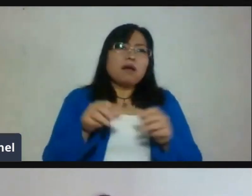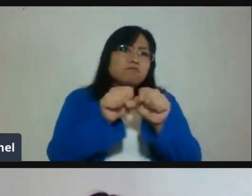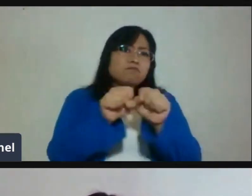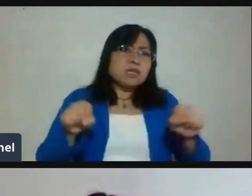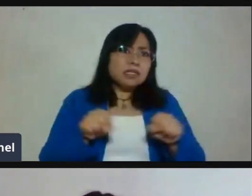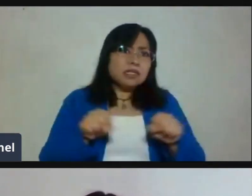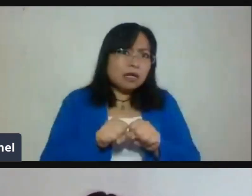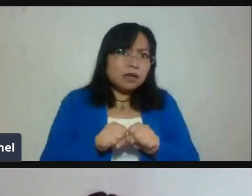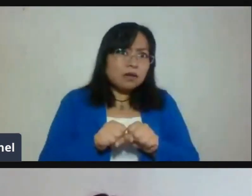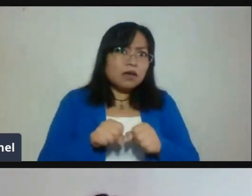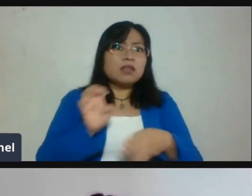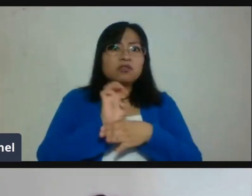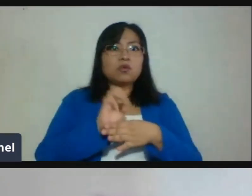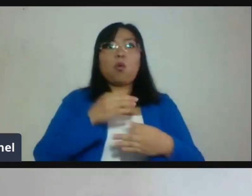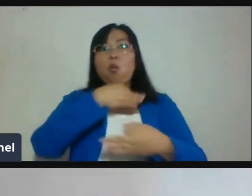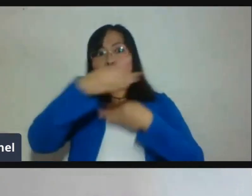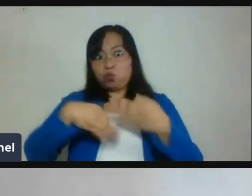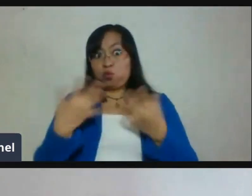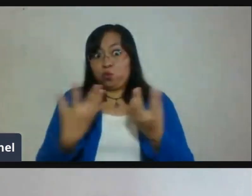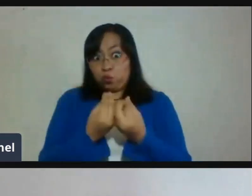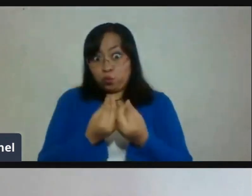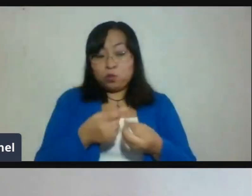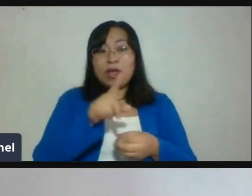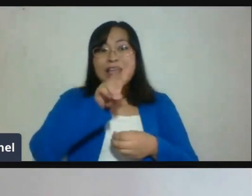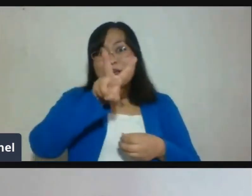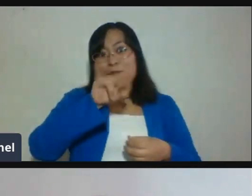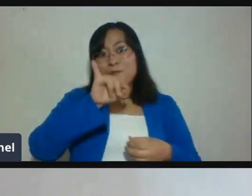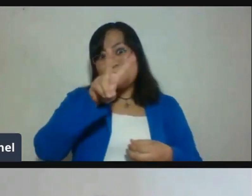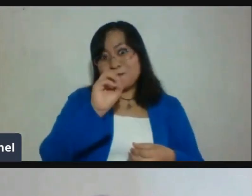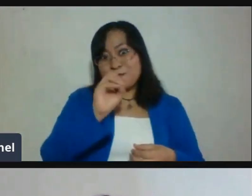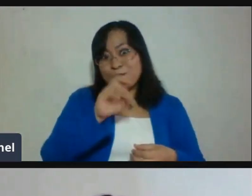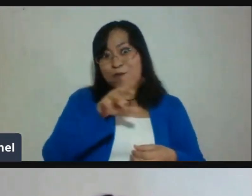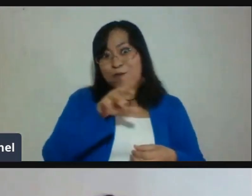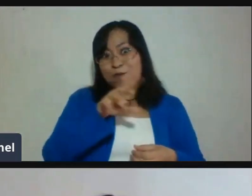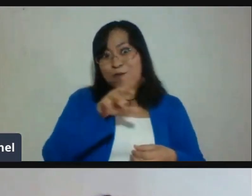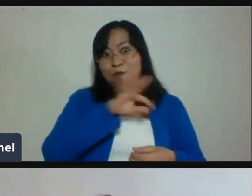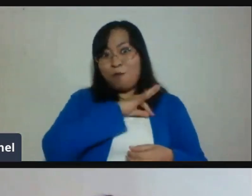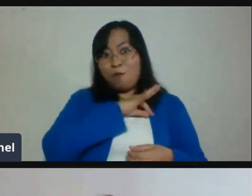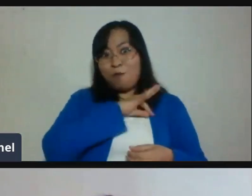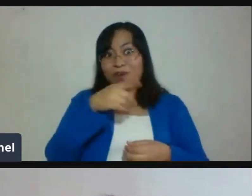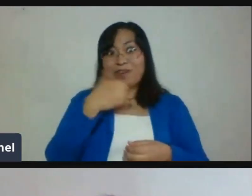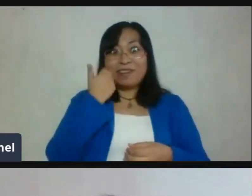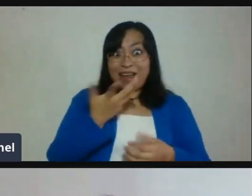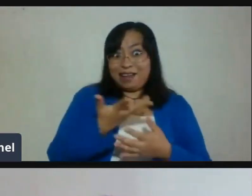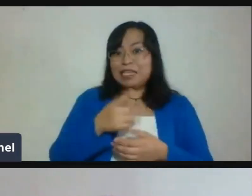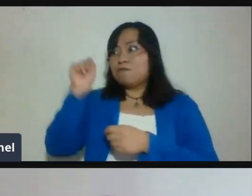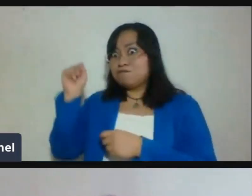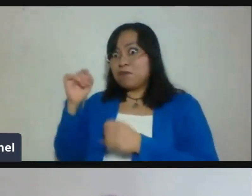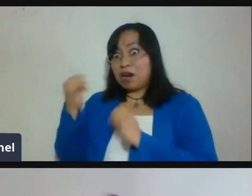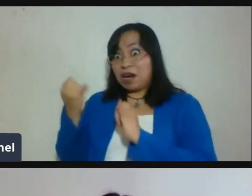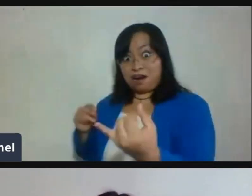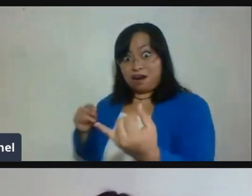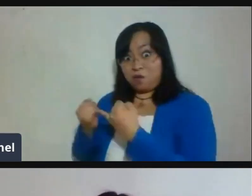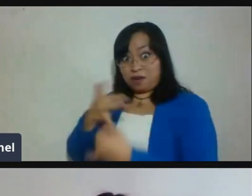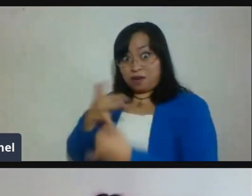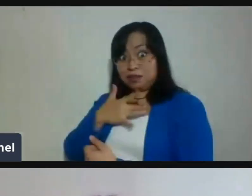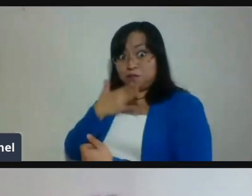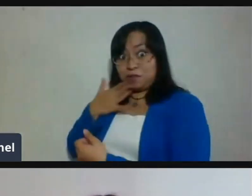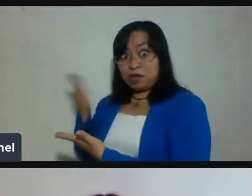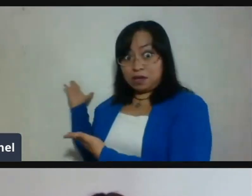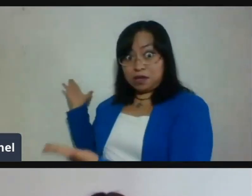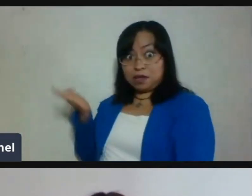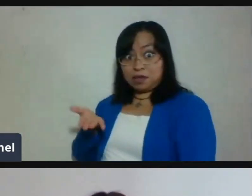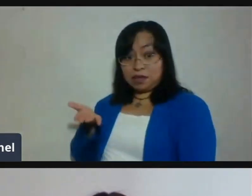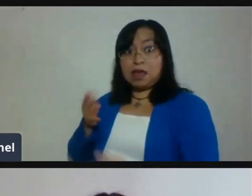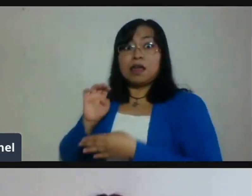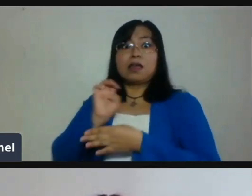Ahora te doy tiempo para que tú la resuelvas. A ver, ¿te quedó igual? Entonces, vamos a resolver resultados. Porque si nada más mandamos y mandamos cosas, pues,